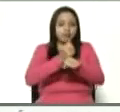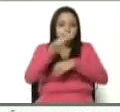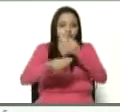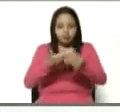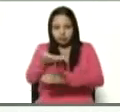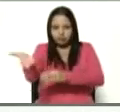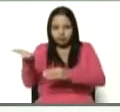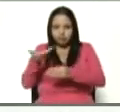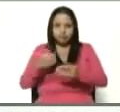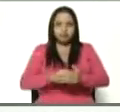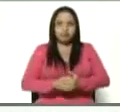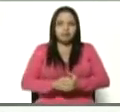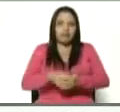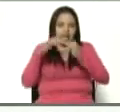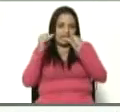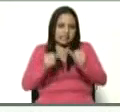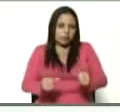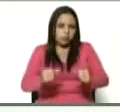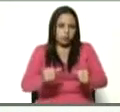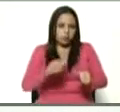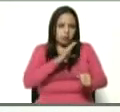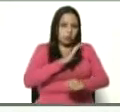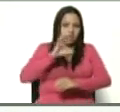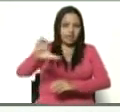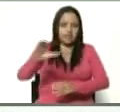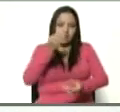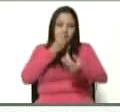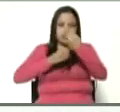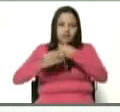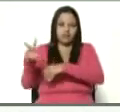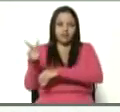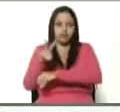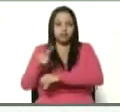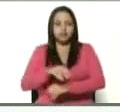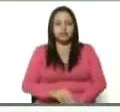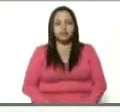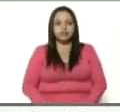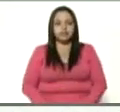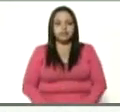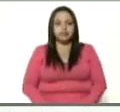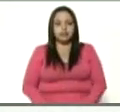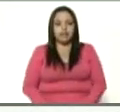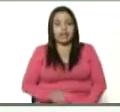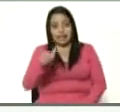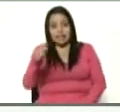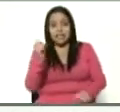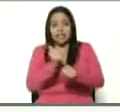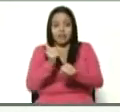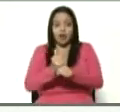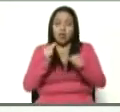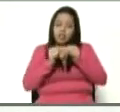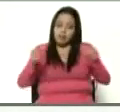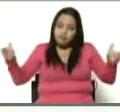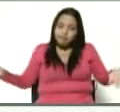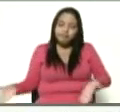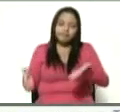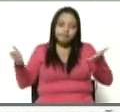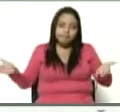para la seguridad y soberanía alimentaria de Venezuela? Importante trabajo que tenemos que echar adelante.